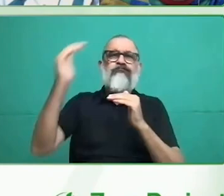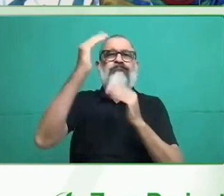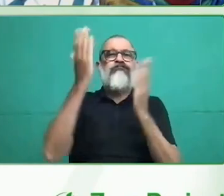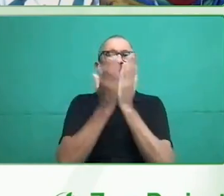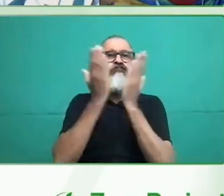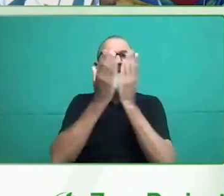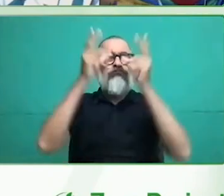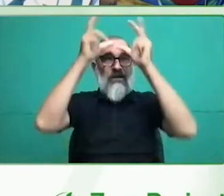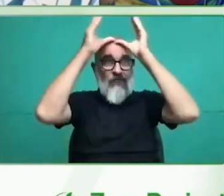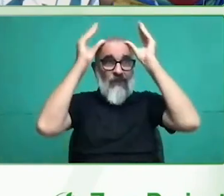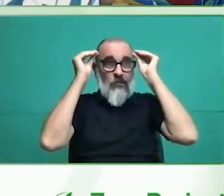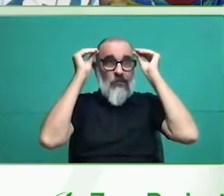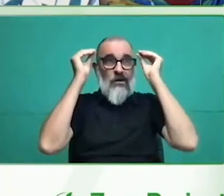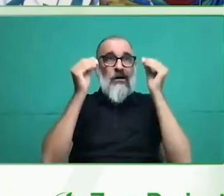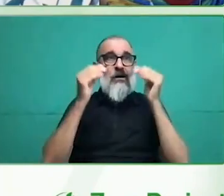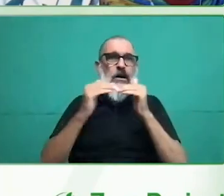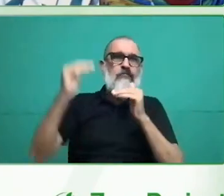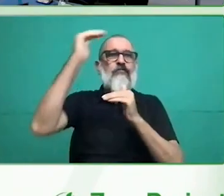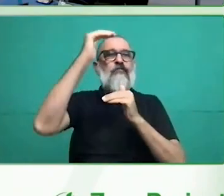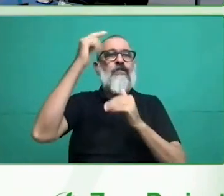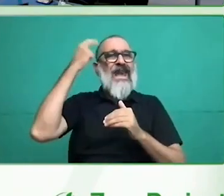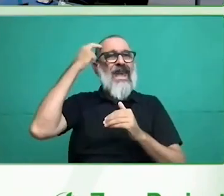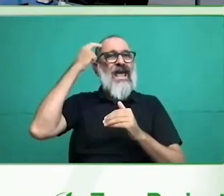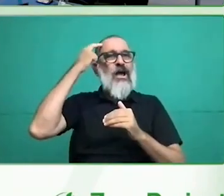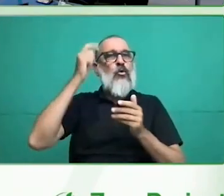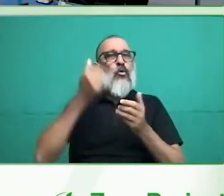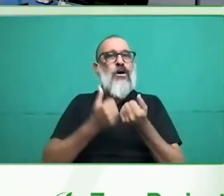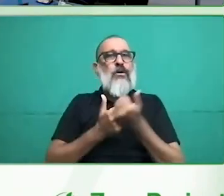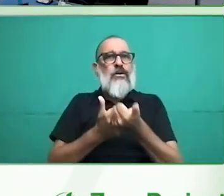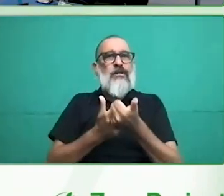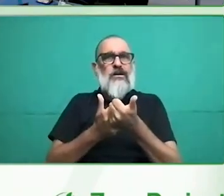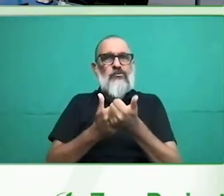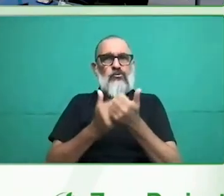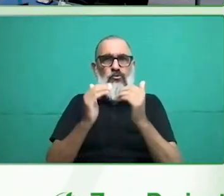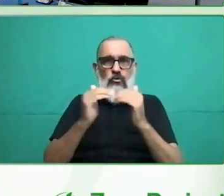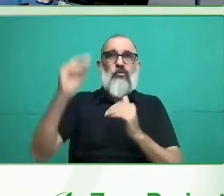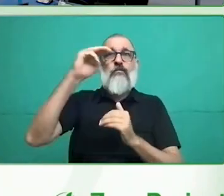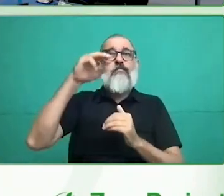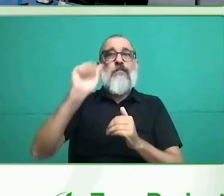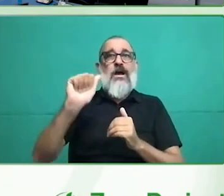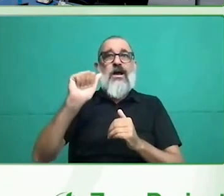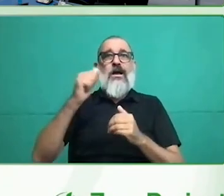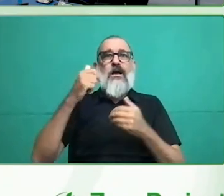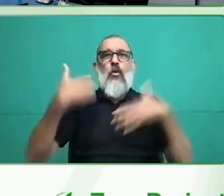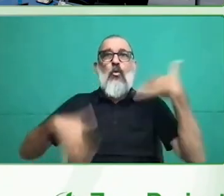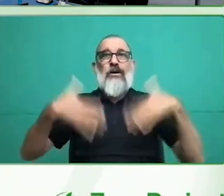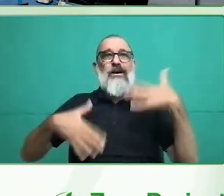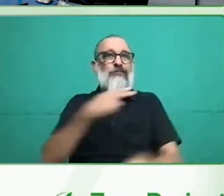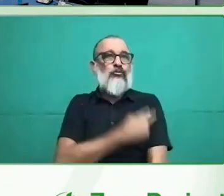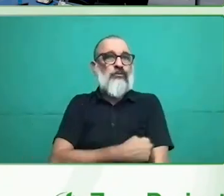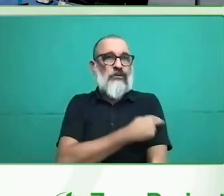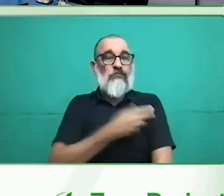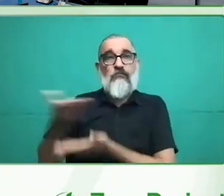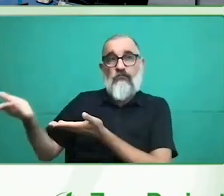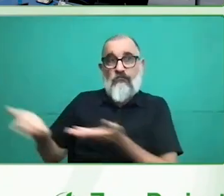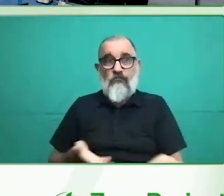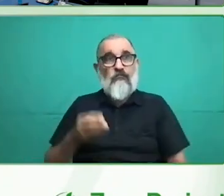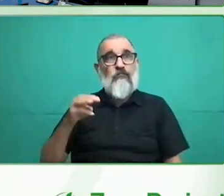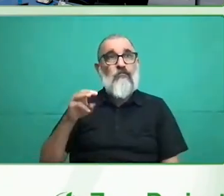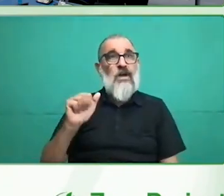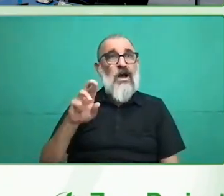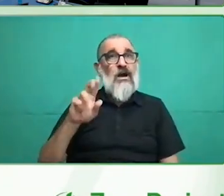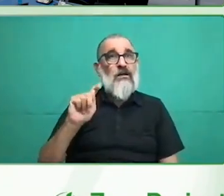Bienvenidas, Blanca y Marta, por favor. Cuéntenos un poquito de ustedes. Un placer estar aquí y